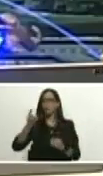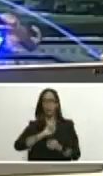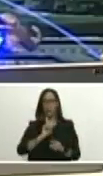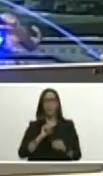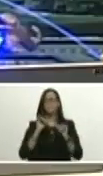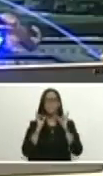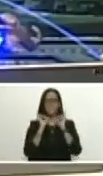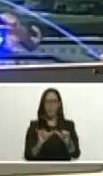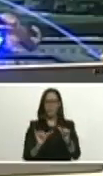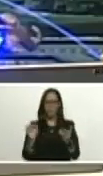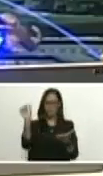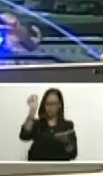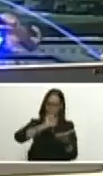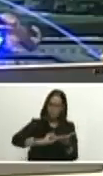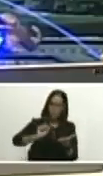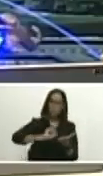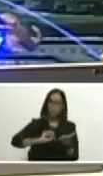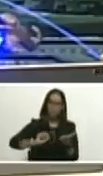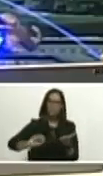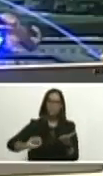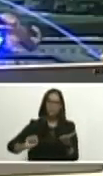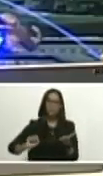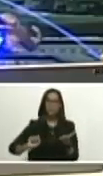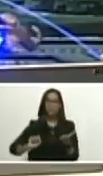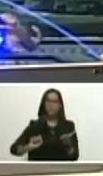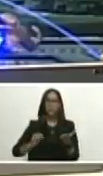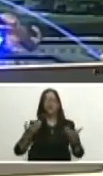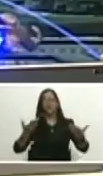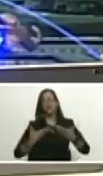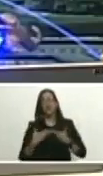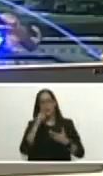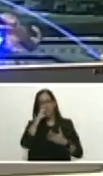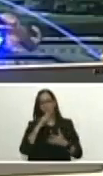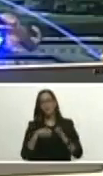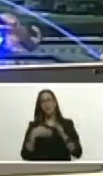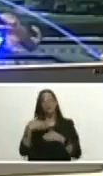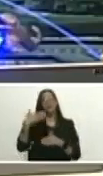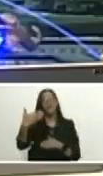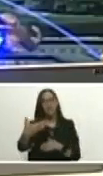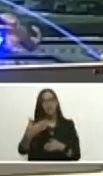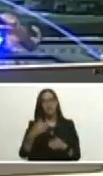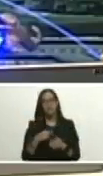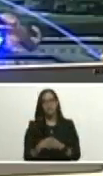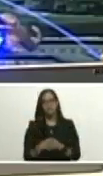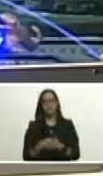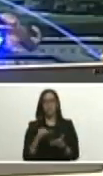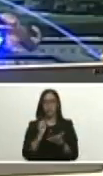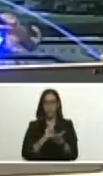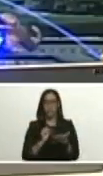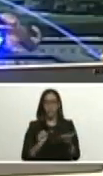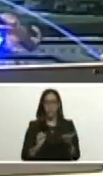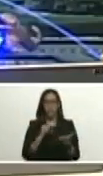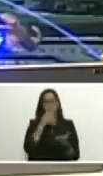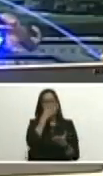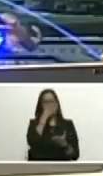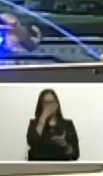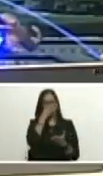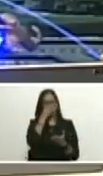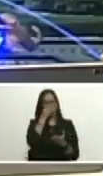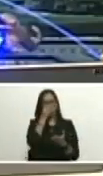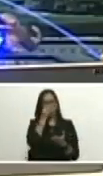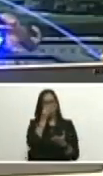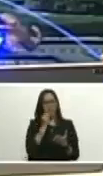era su legado programático para los años por venir lo escribió él de puño y letra Castro